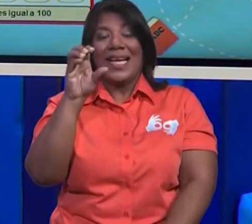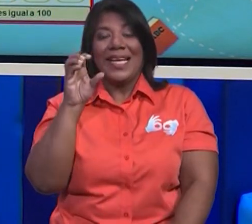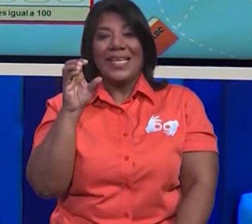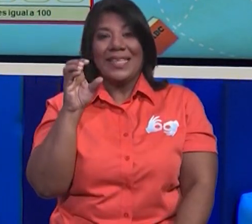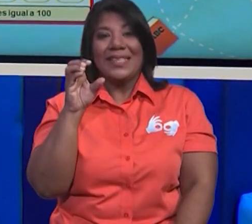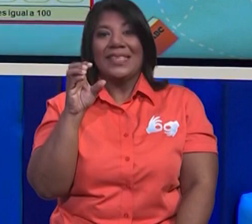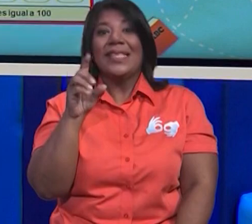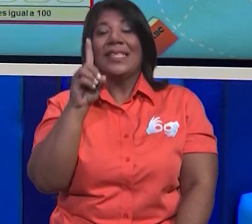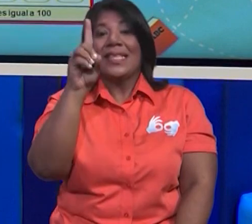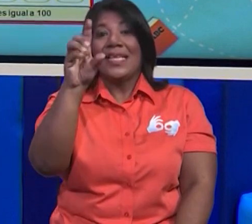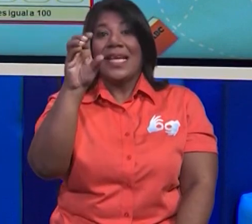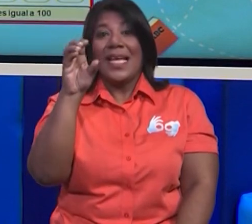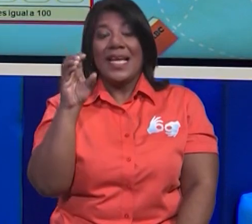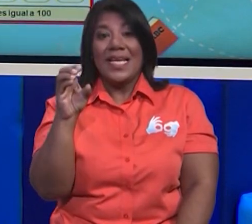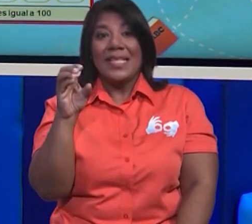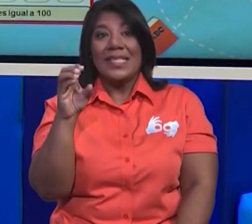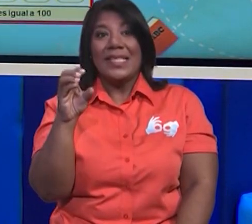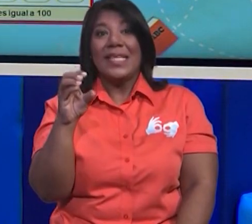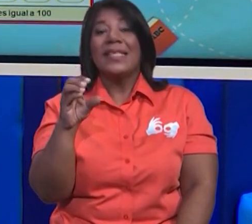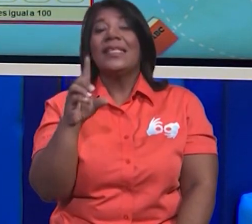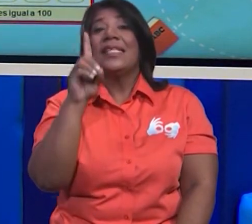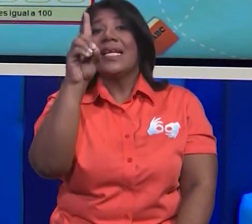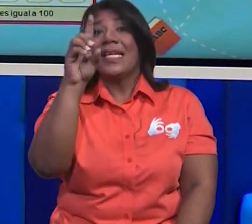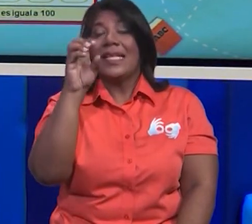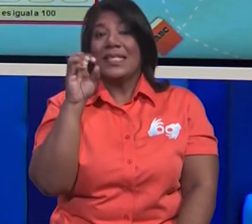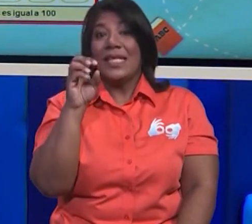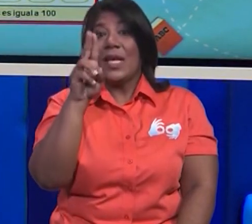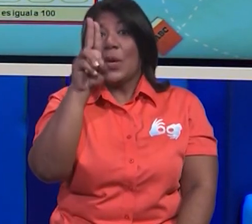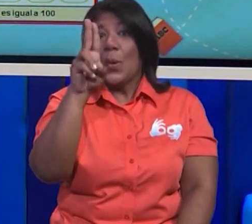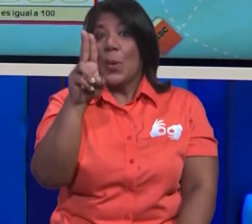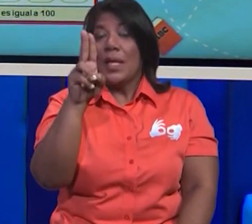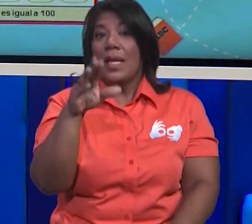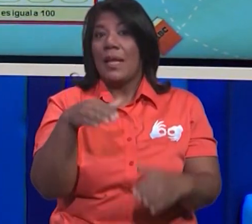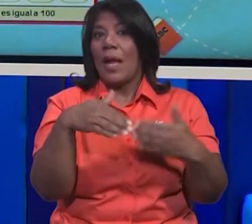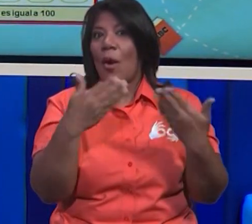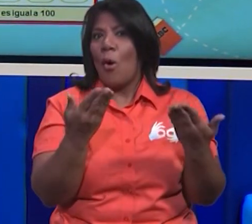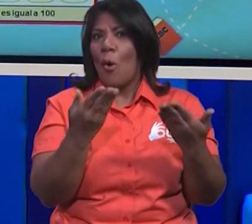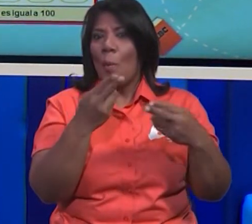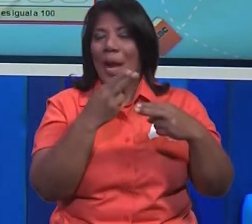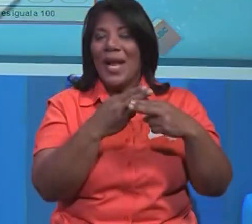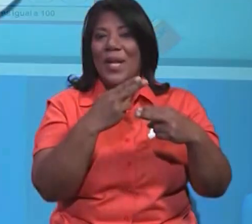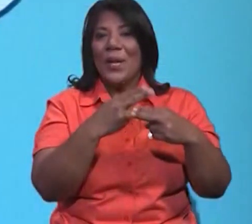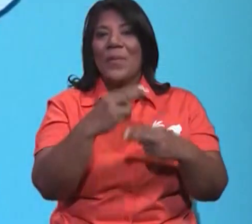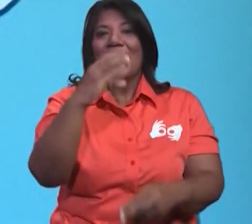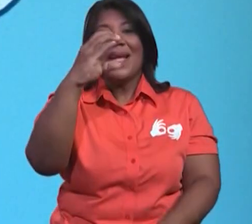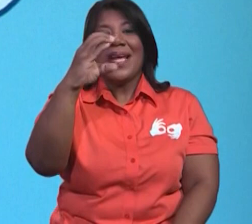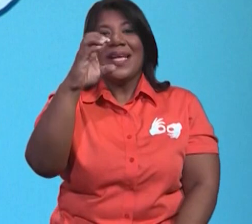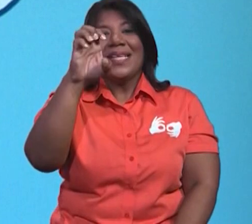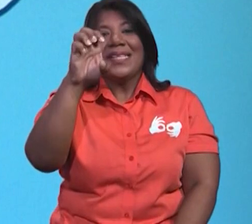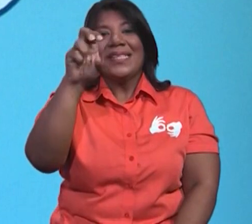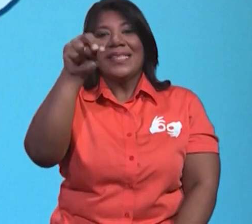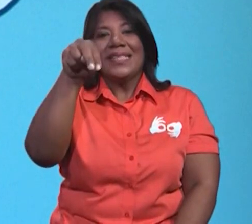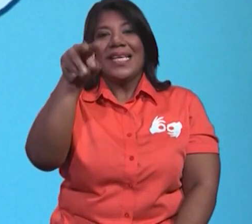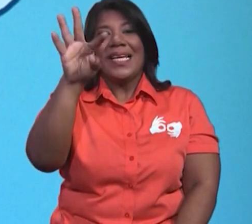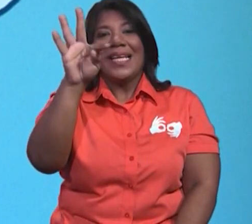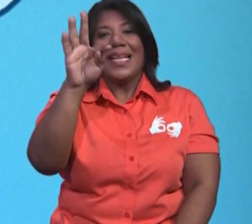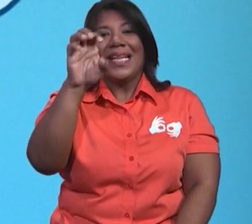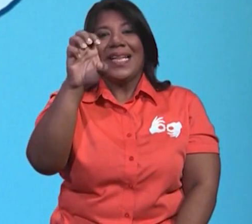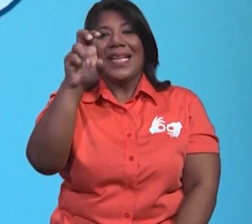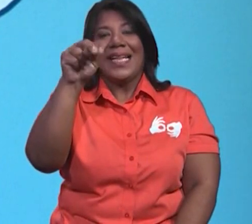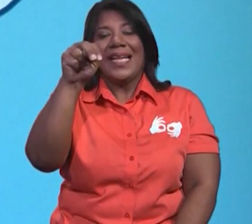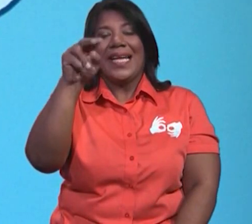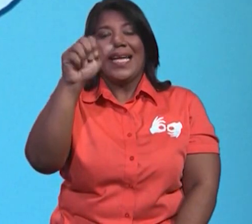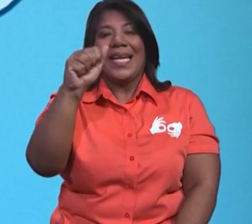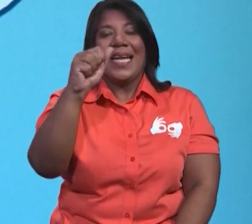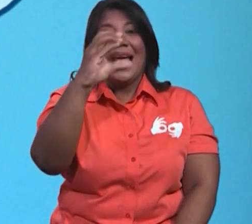¿Y qué es el 100? Es el grupo de 100 unidades. Y se les llama ¿cómo? Centena. Así que chicos, interesante